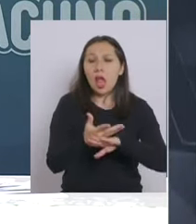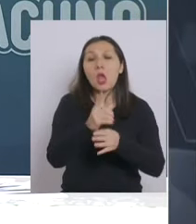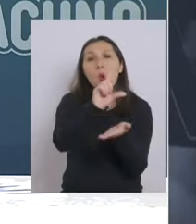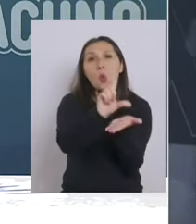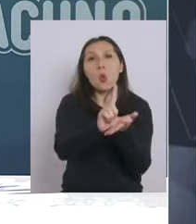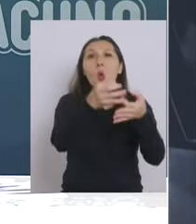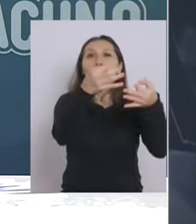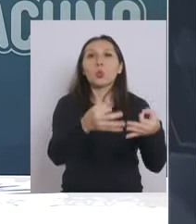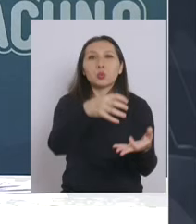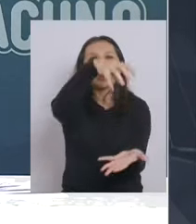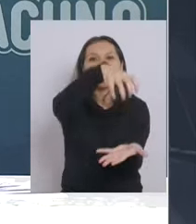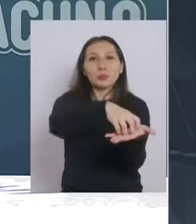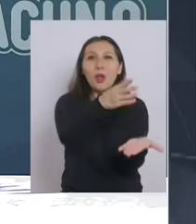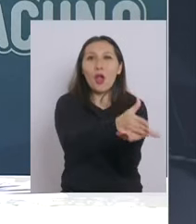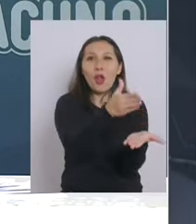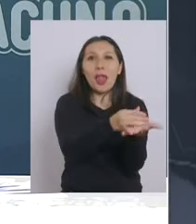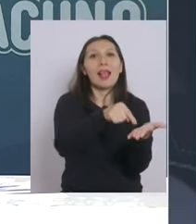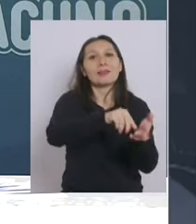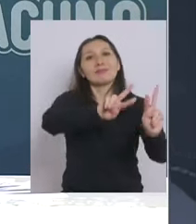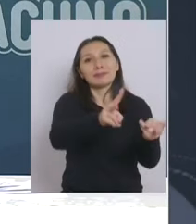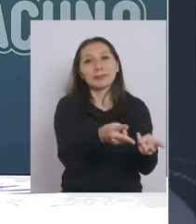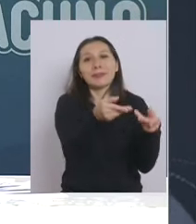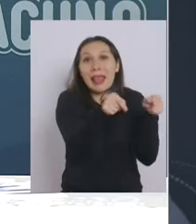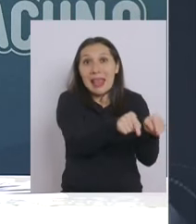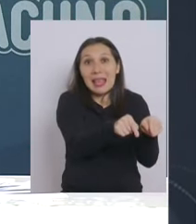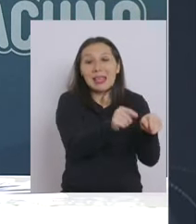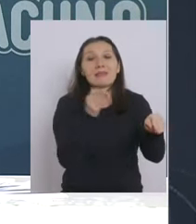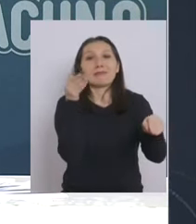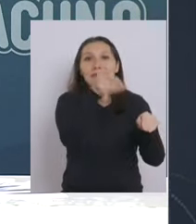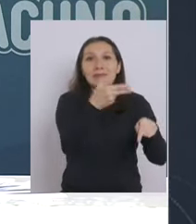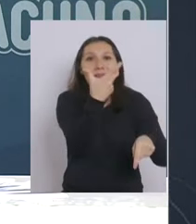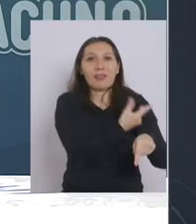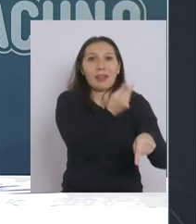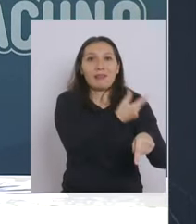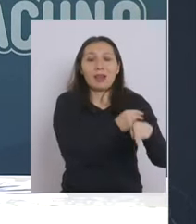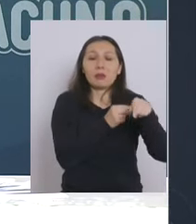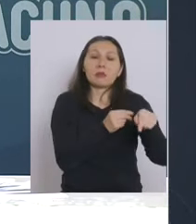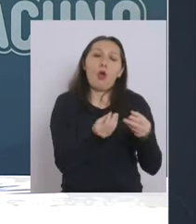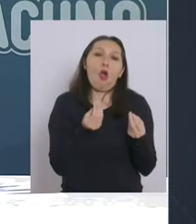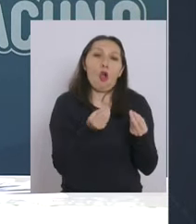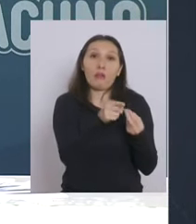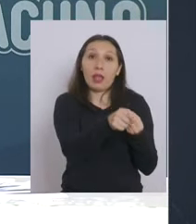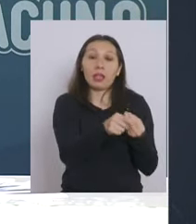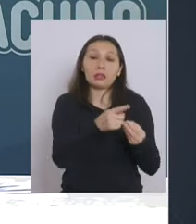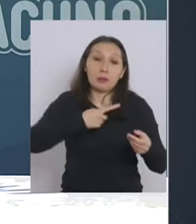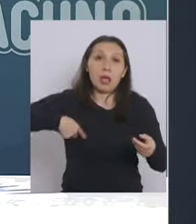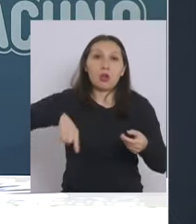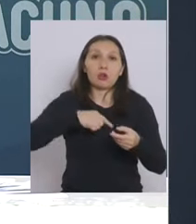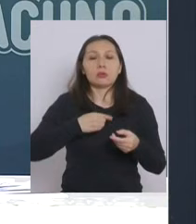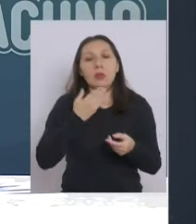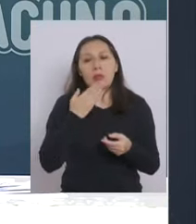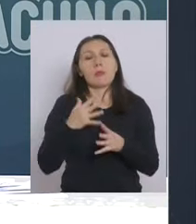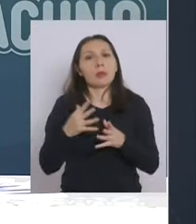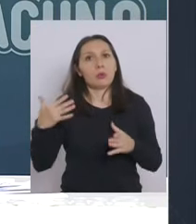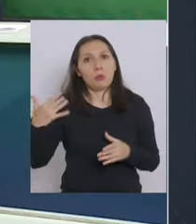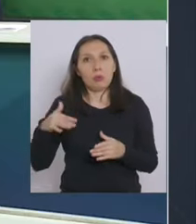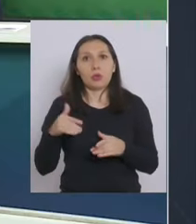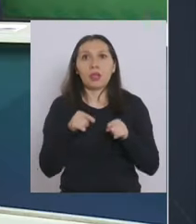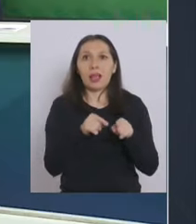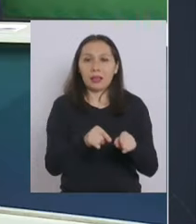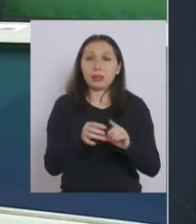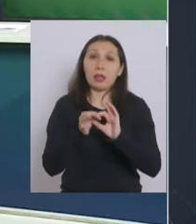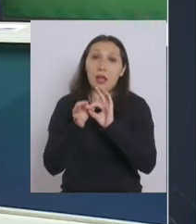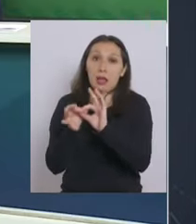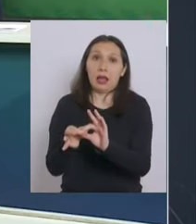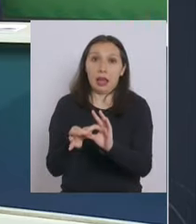educacionales que están sirviendo como centros de vacunación obviamente que para nosotros eso también es muy importante y se los